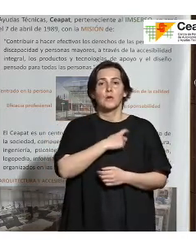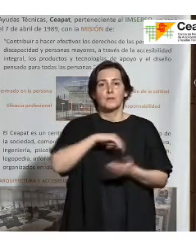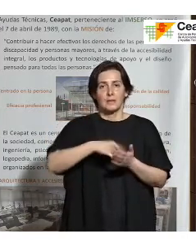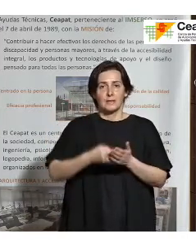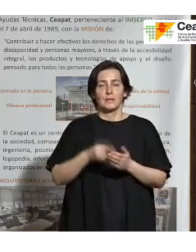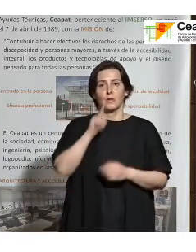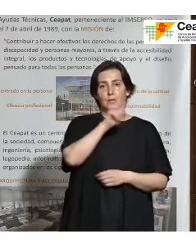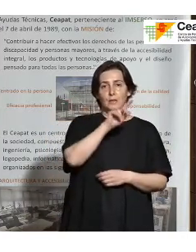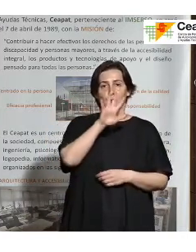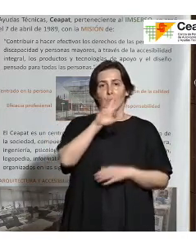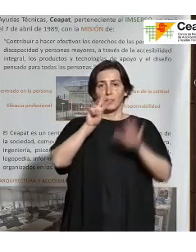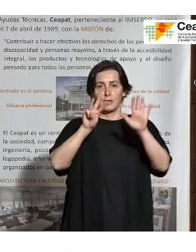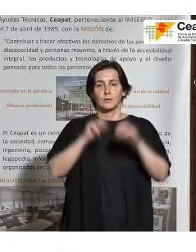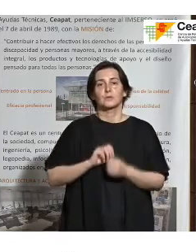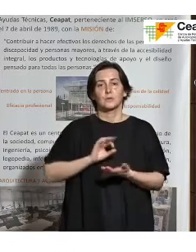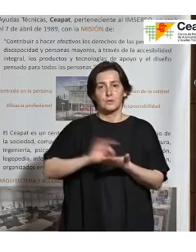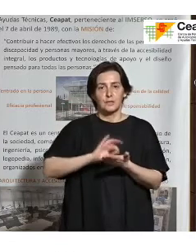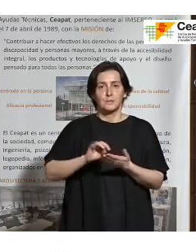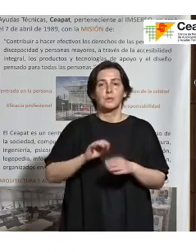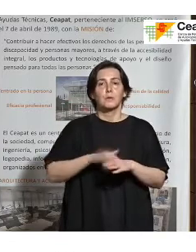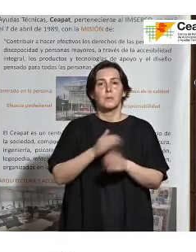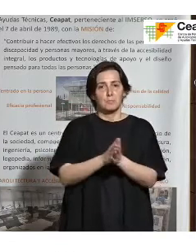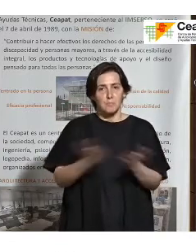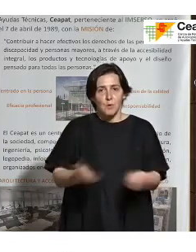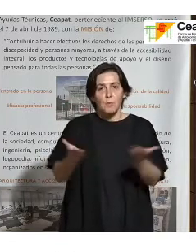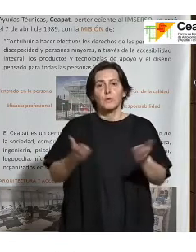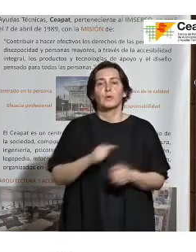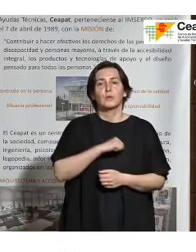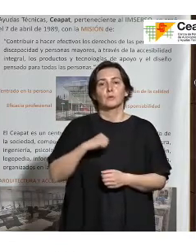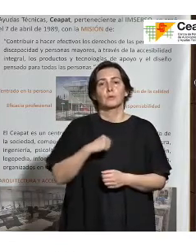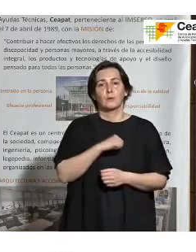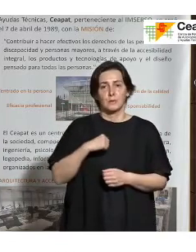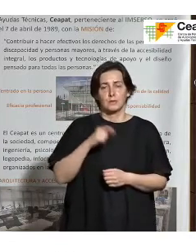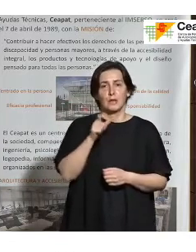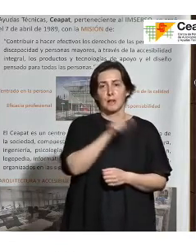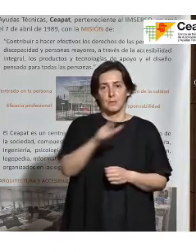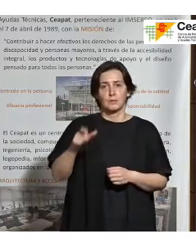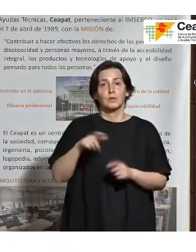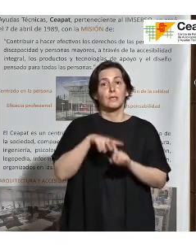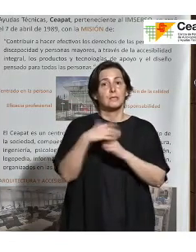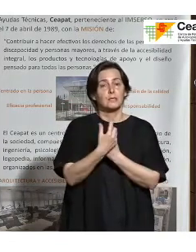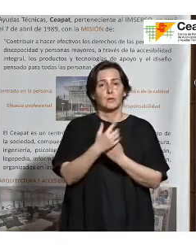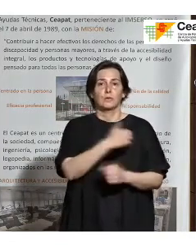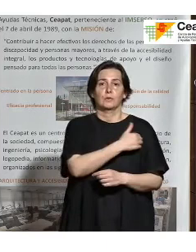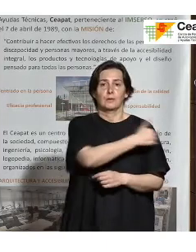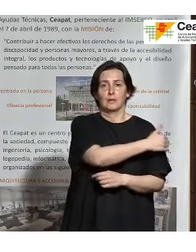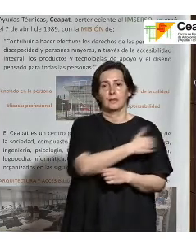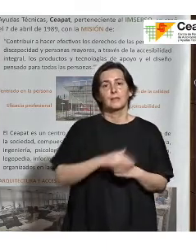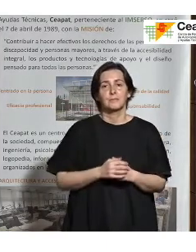158, Servicios para la promoción de la autonomía personal y para personas en situación de dependencia.